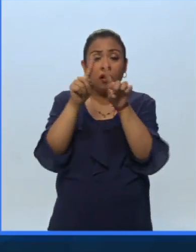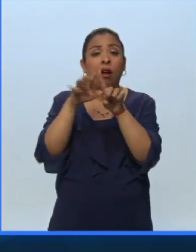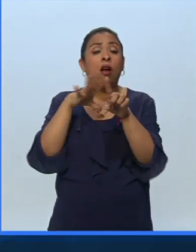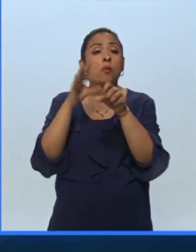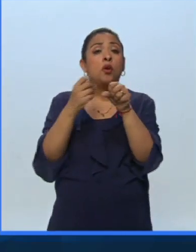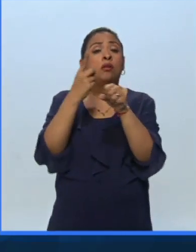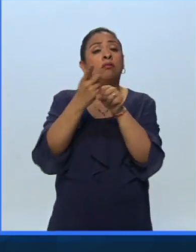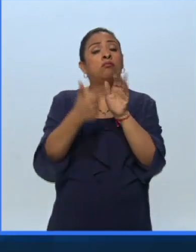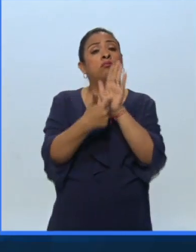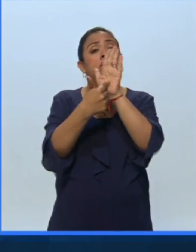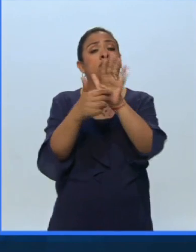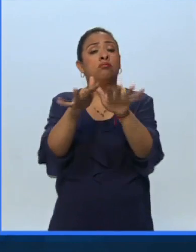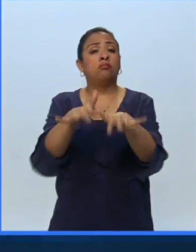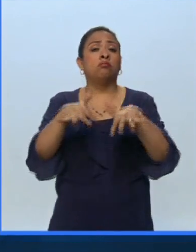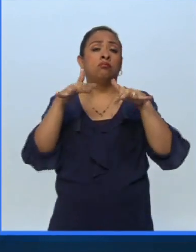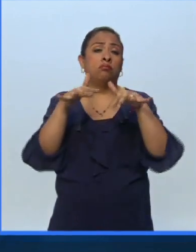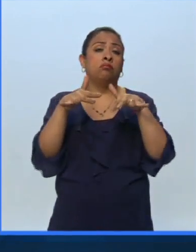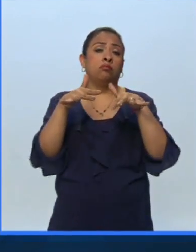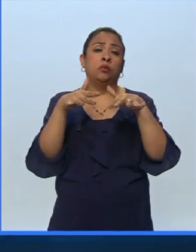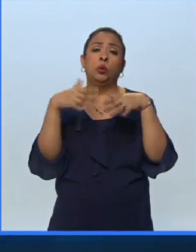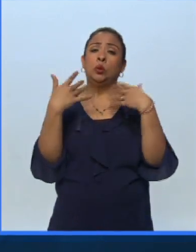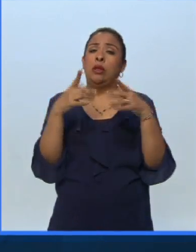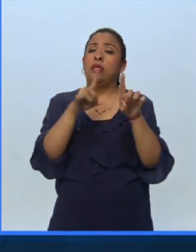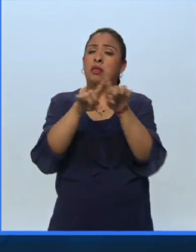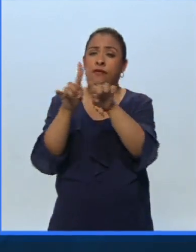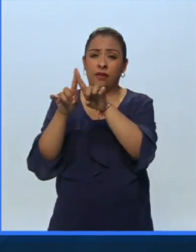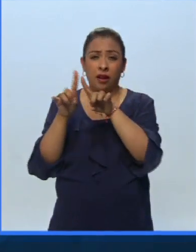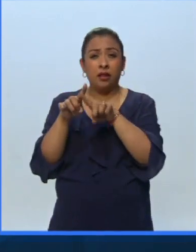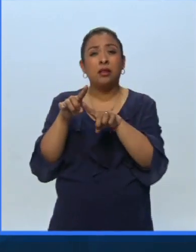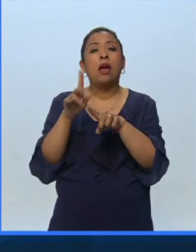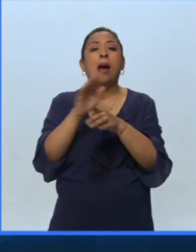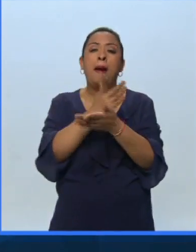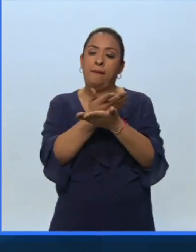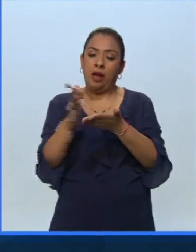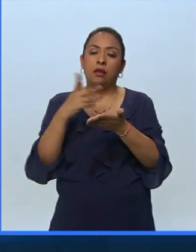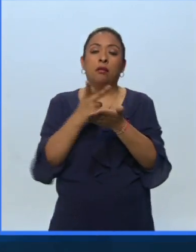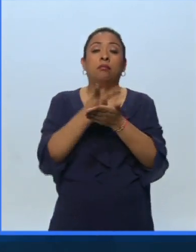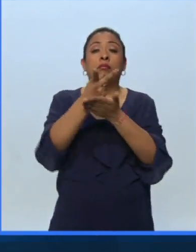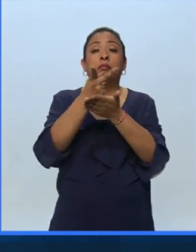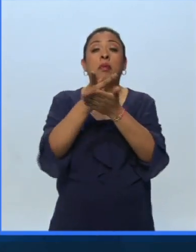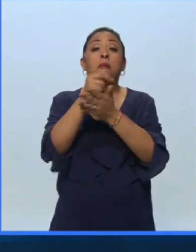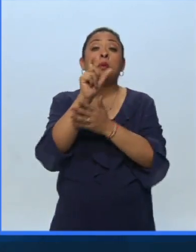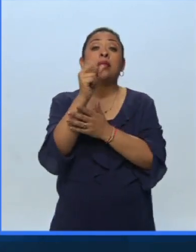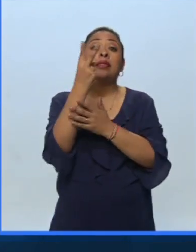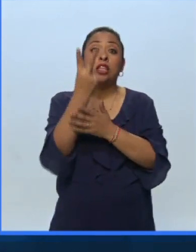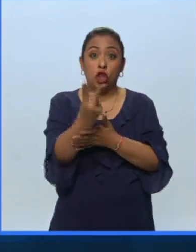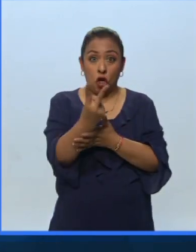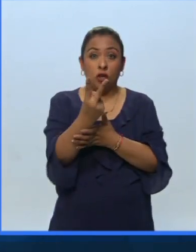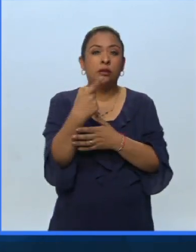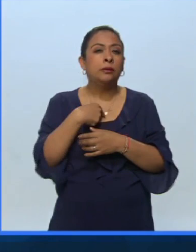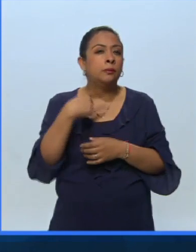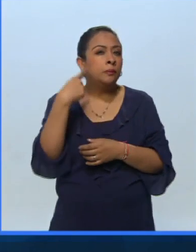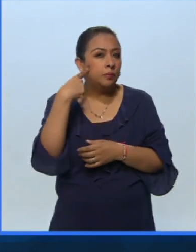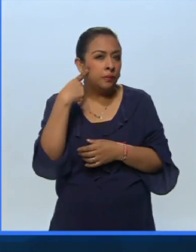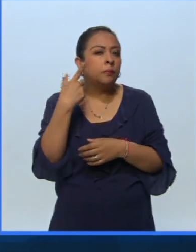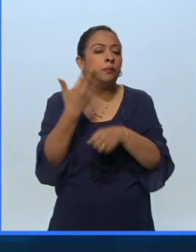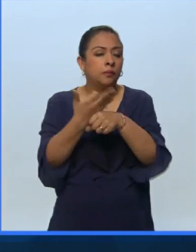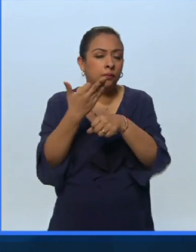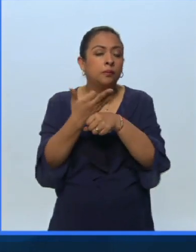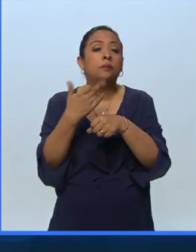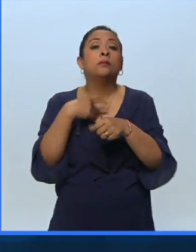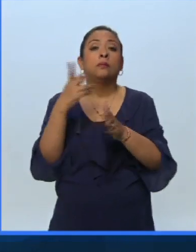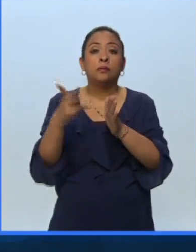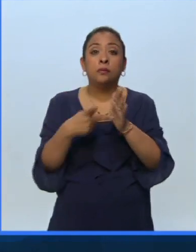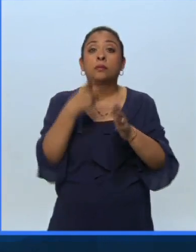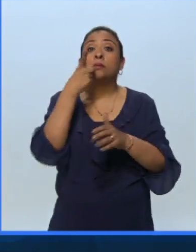la oportunidad de presentarse en un espectáculo muy diverso además de la entrega de 22 galardones estamos escuchando ahora mismo que